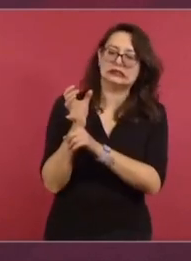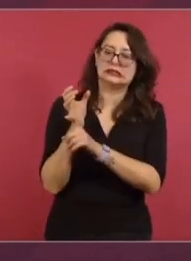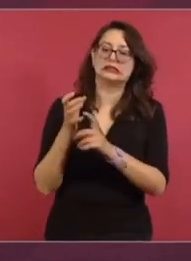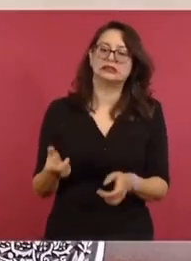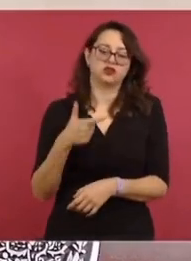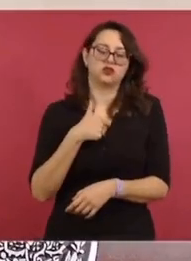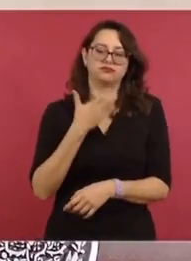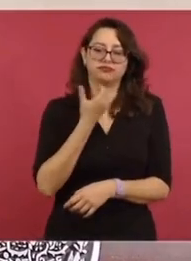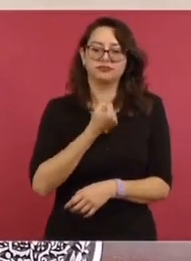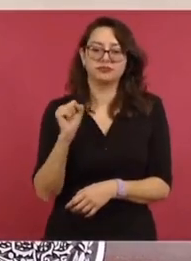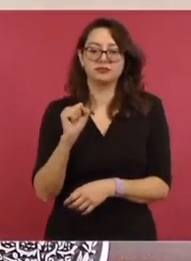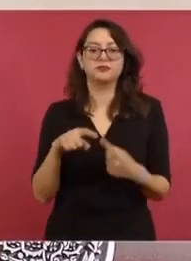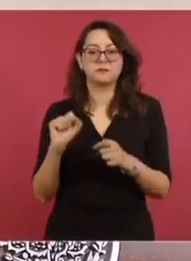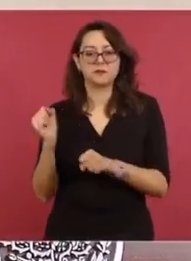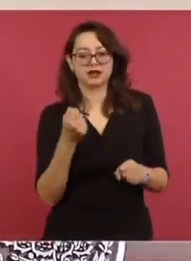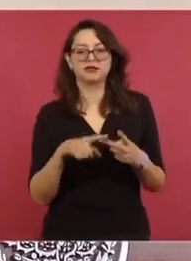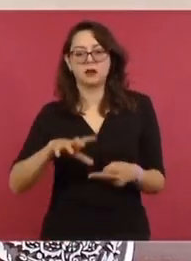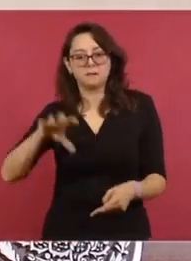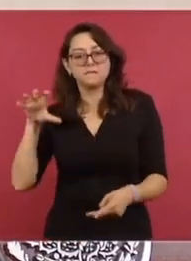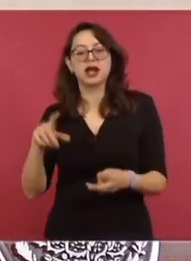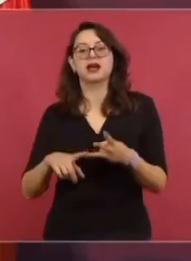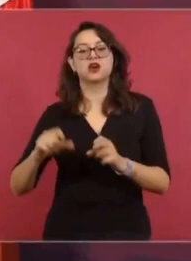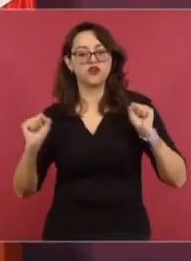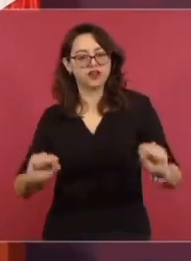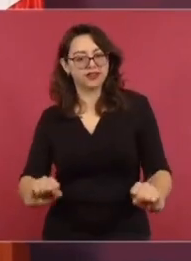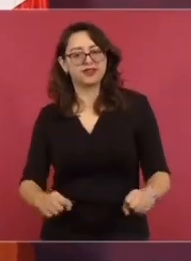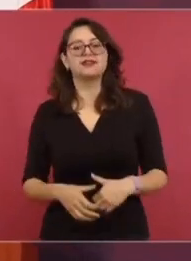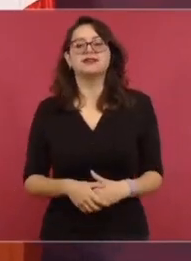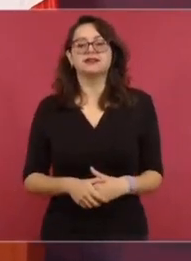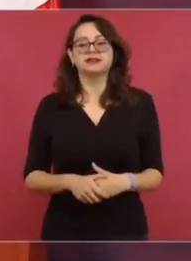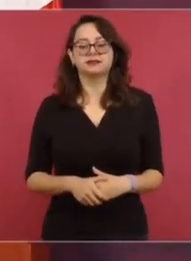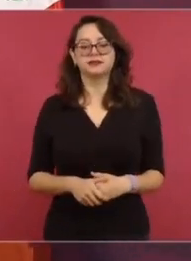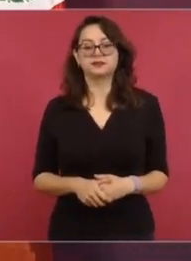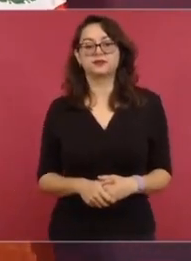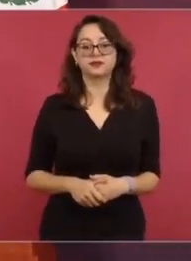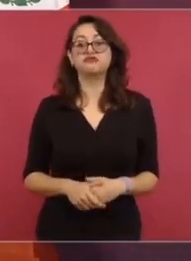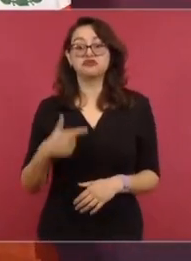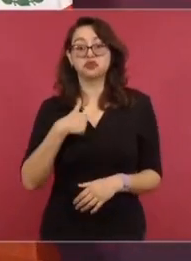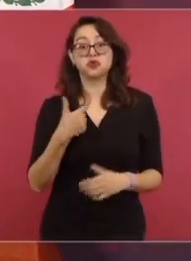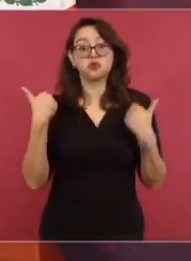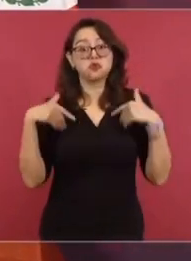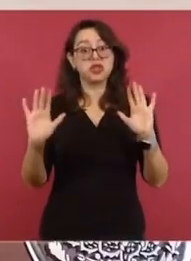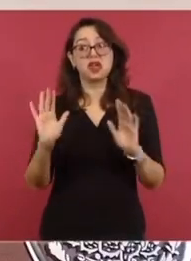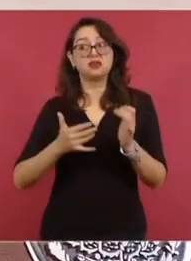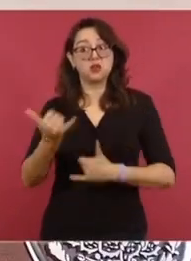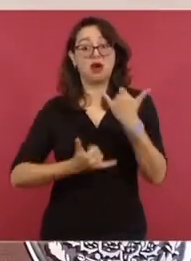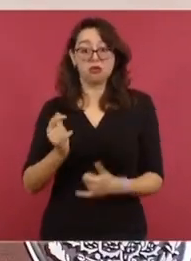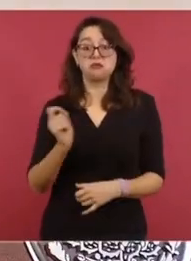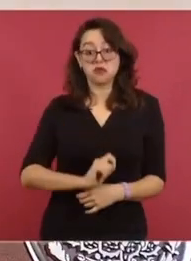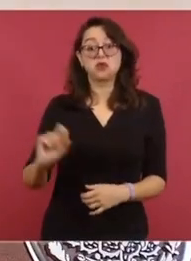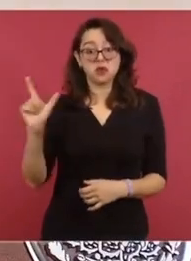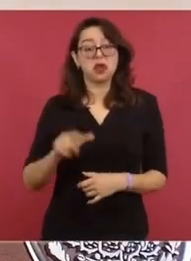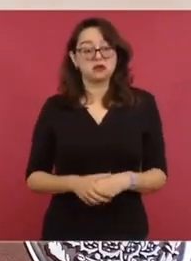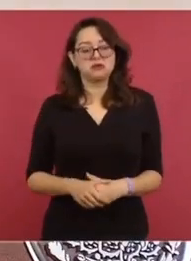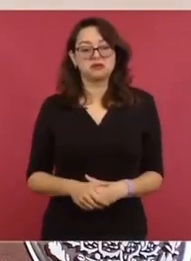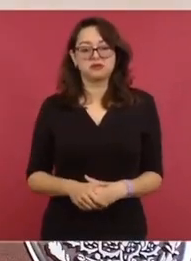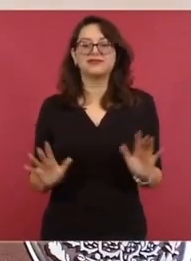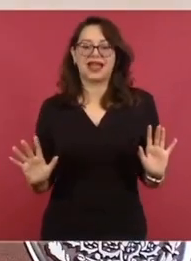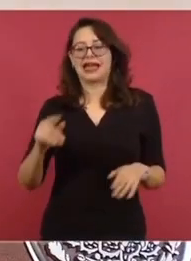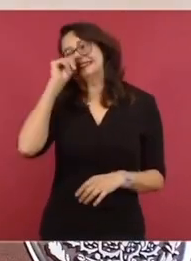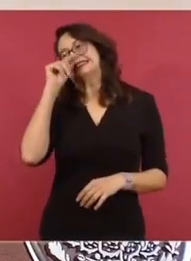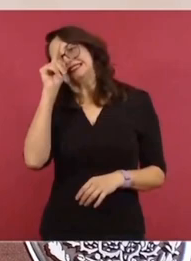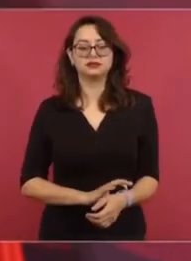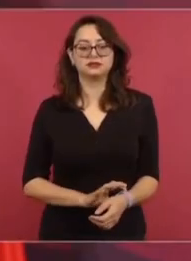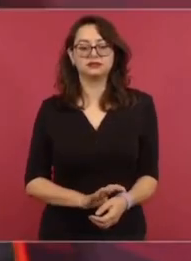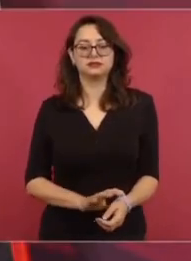porque era yo buen fielder, además buen bateador y corría las bases. Pude haber llegado a jugar en grandes ligas, ya estoy presumiendo